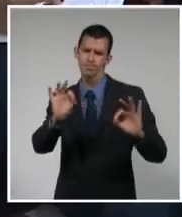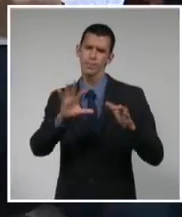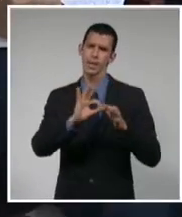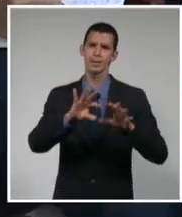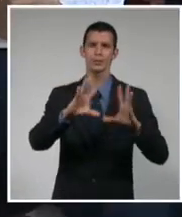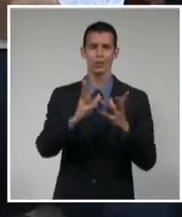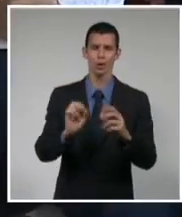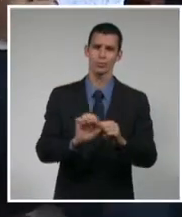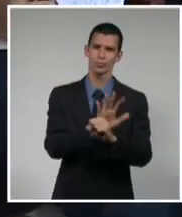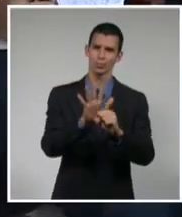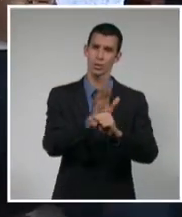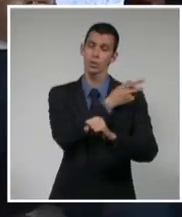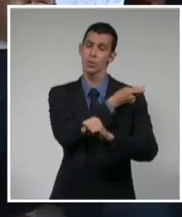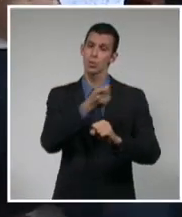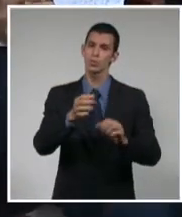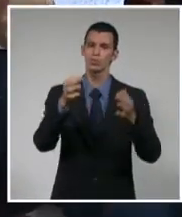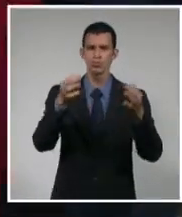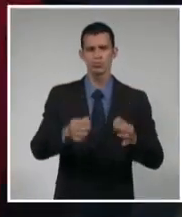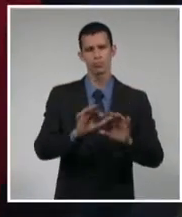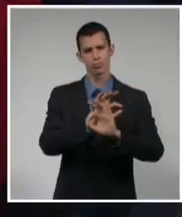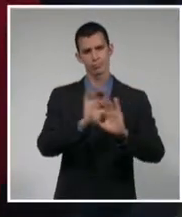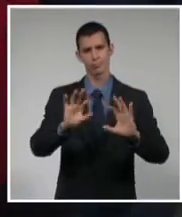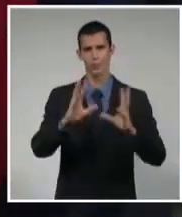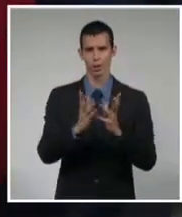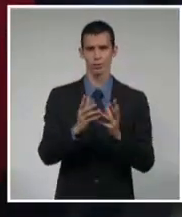Diana Natasha Romero, Sistema Informativo de la Televisión Cubana.